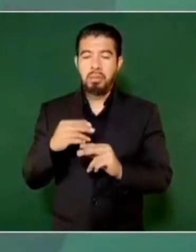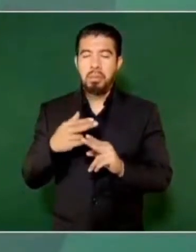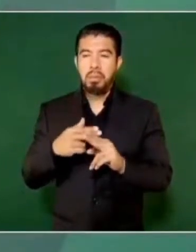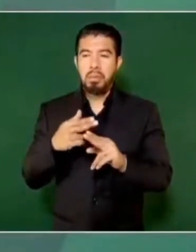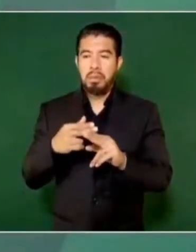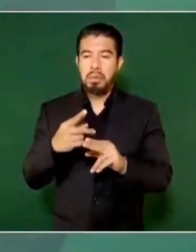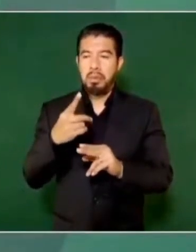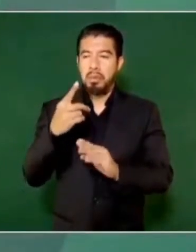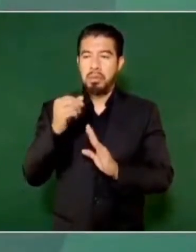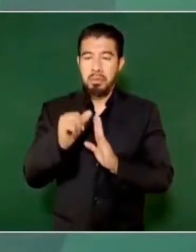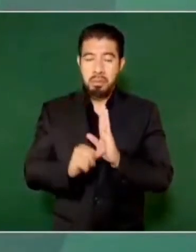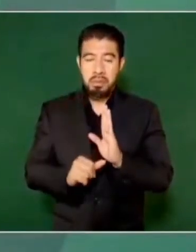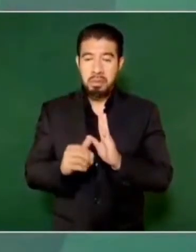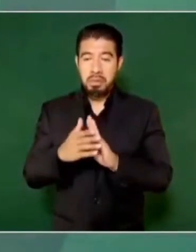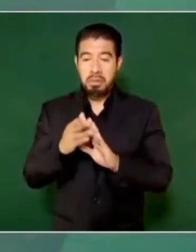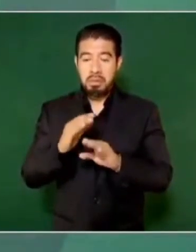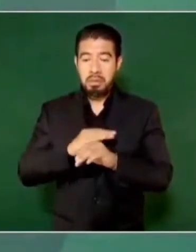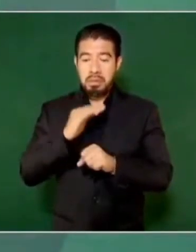mes a inaugurarlo.